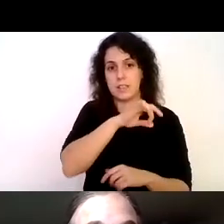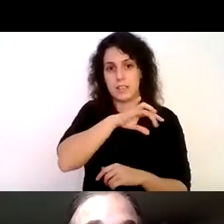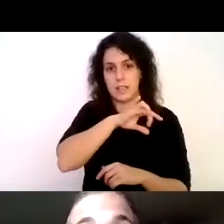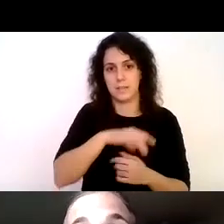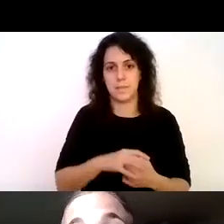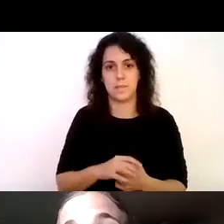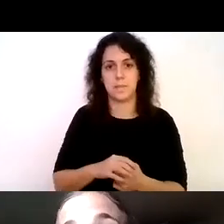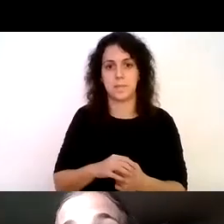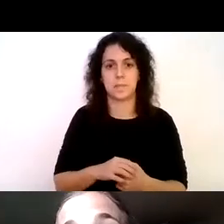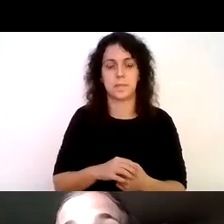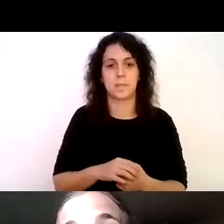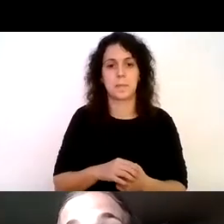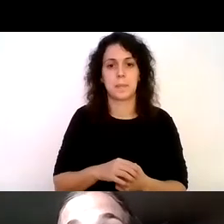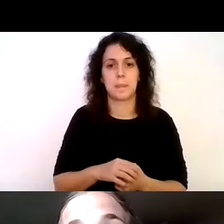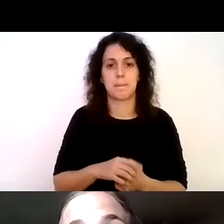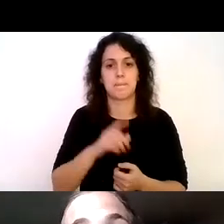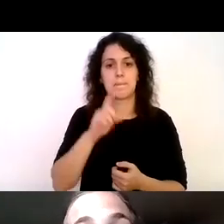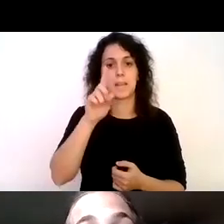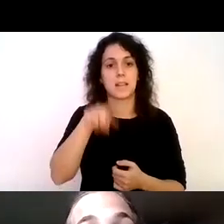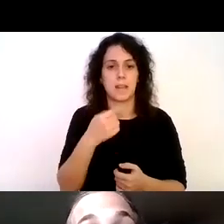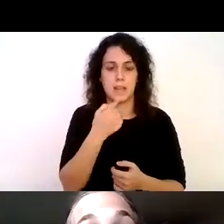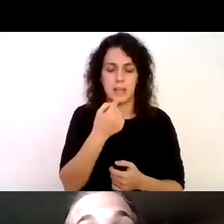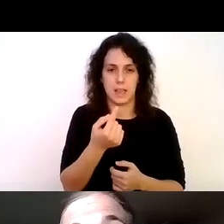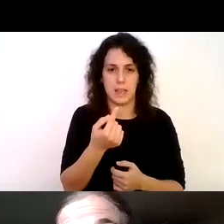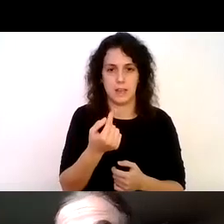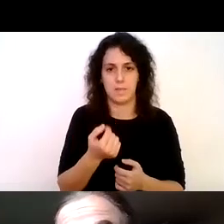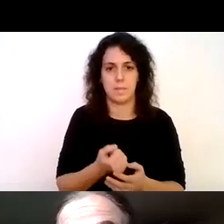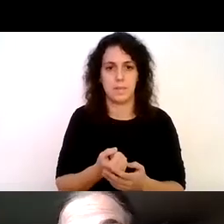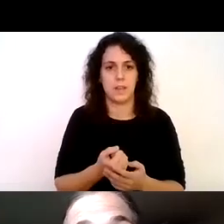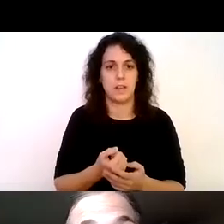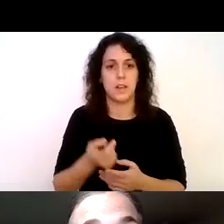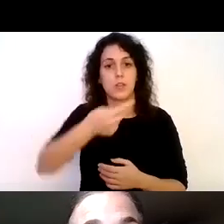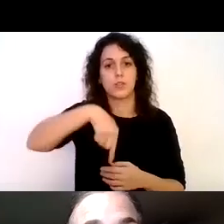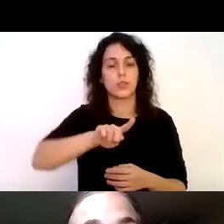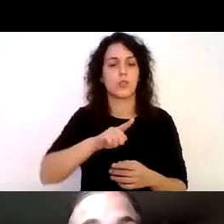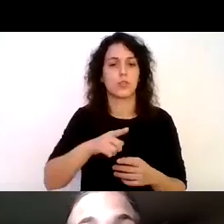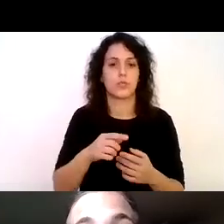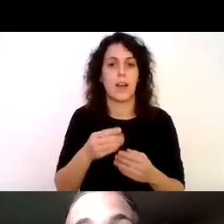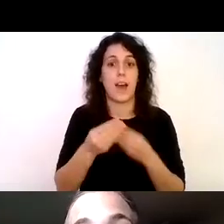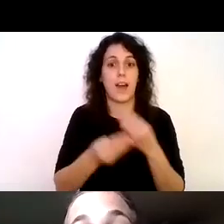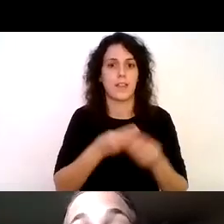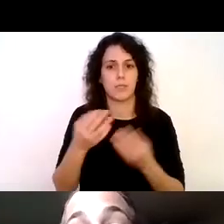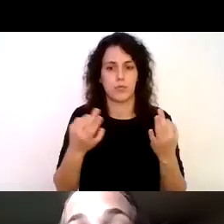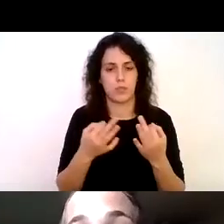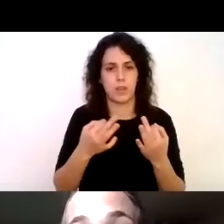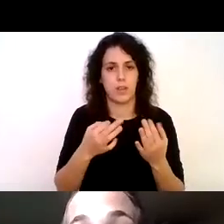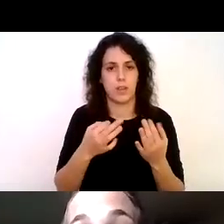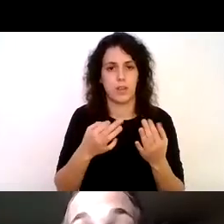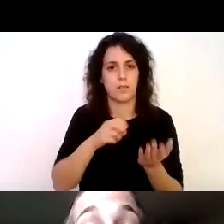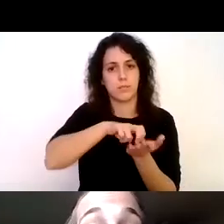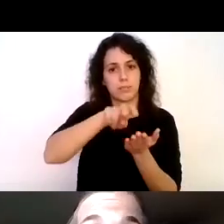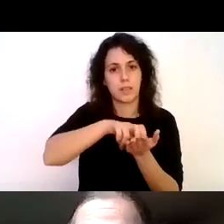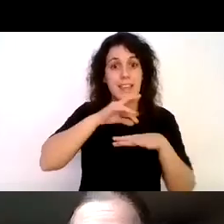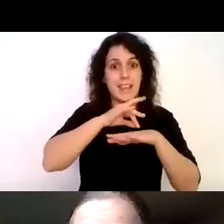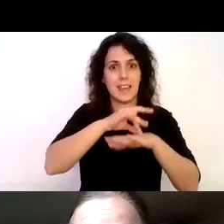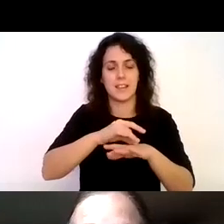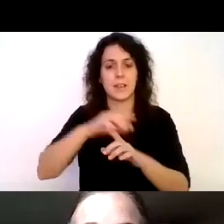por aquí también entonces les decía que hacemos salidas guiadas en parques nacionales